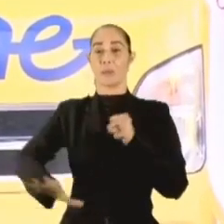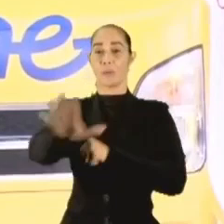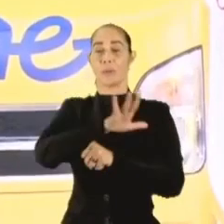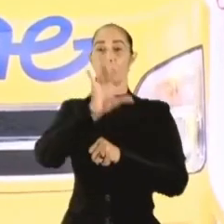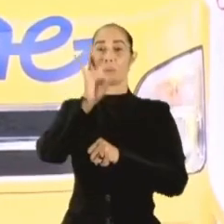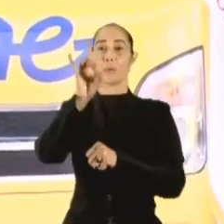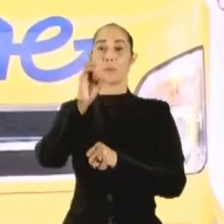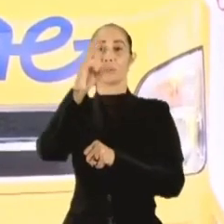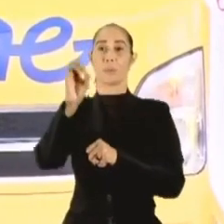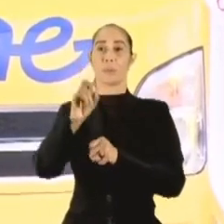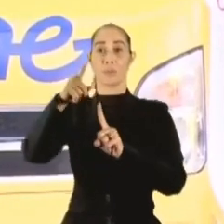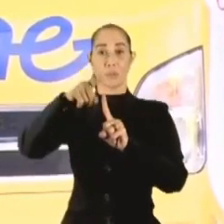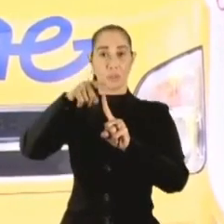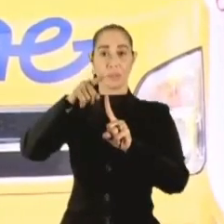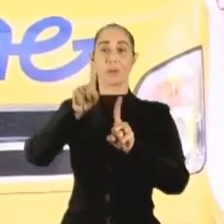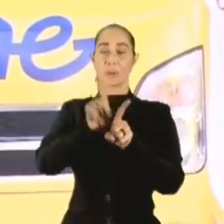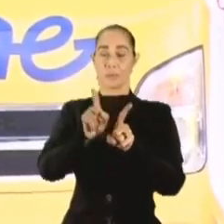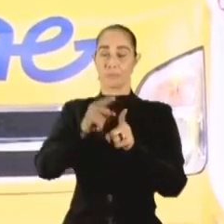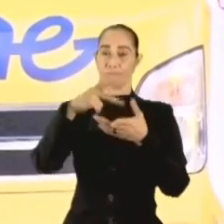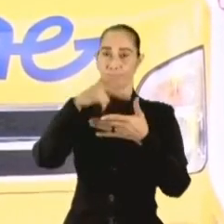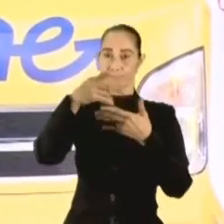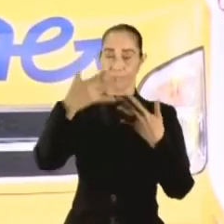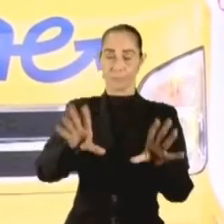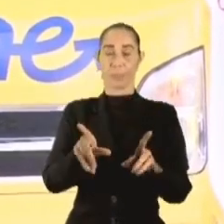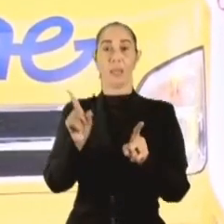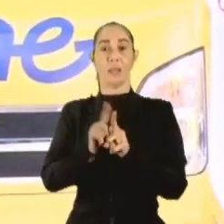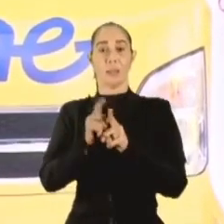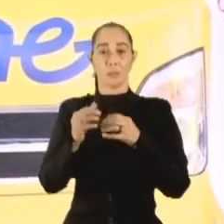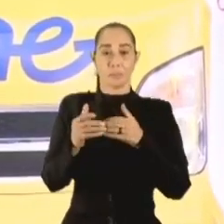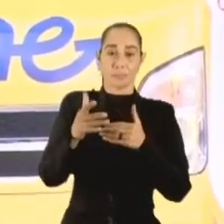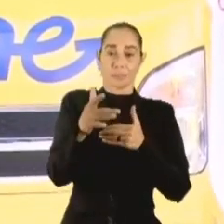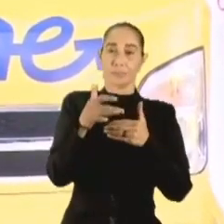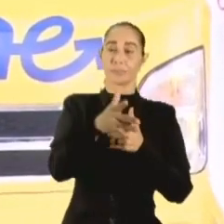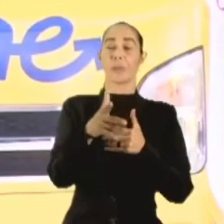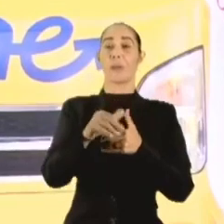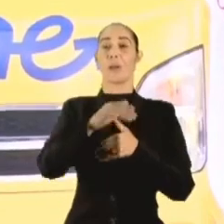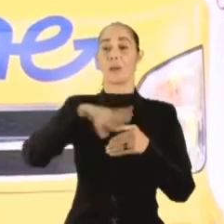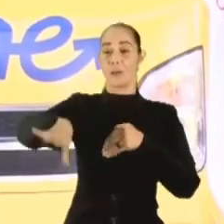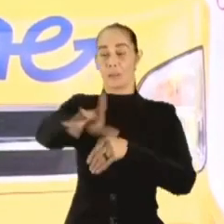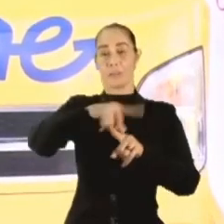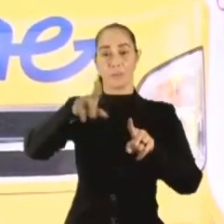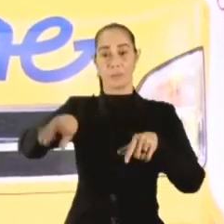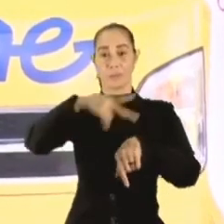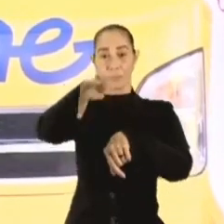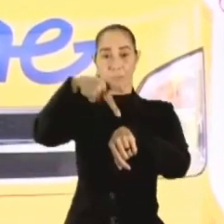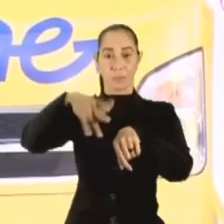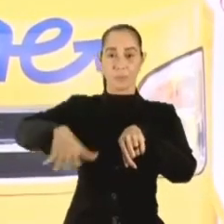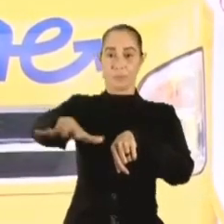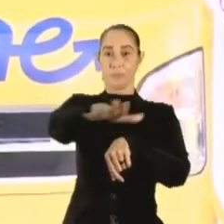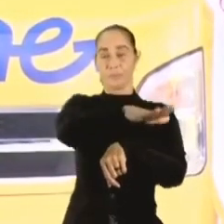un 80% de San Cristóbal Ángel y también vamos a ir extendiendo a las diferentes provincias